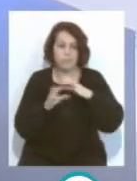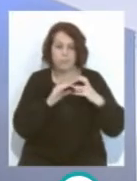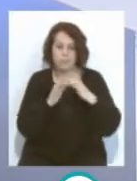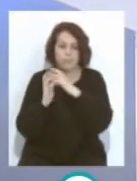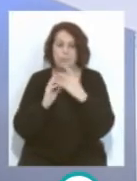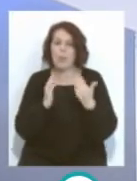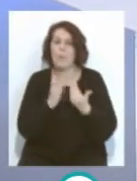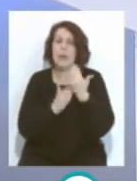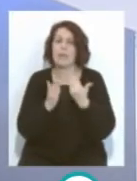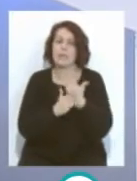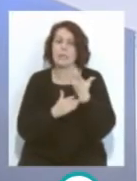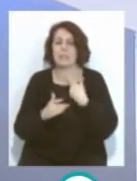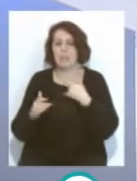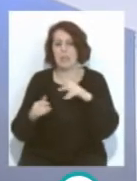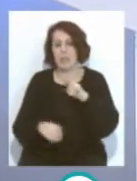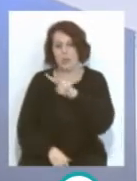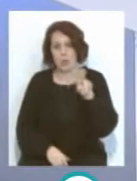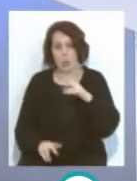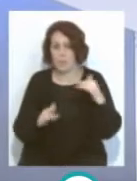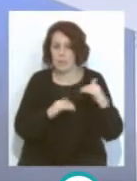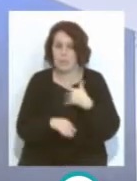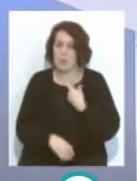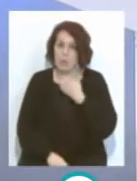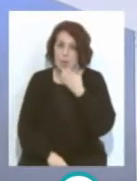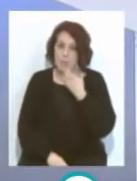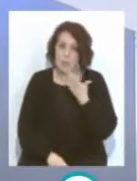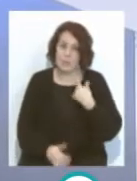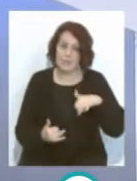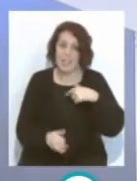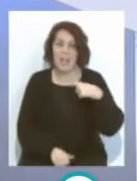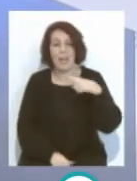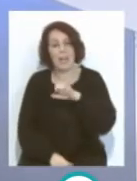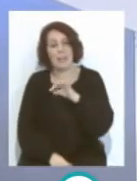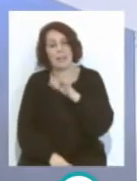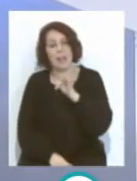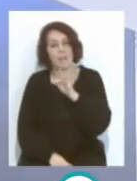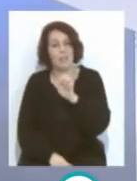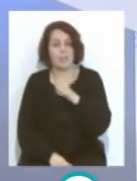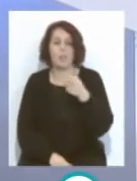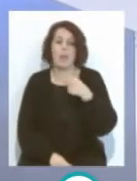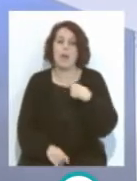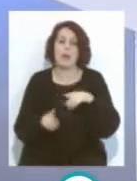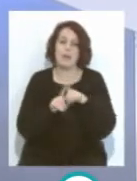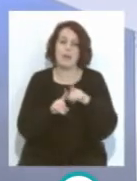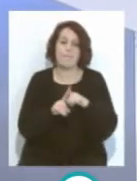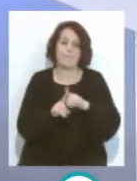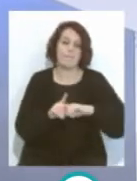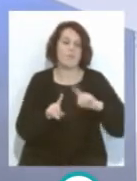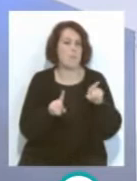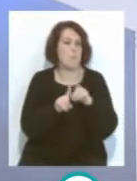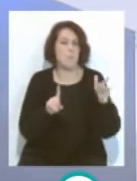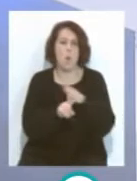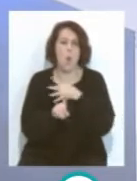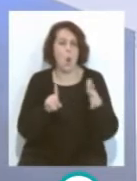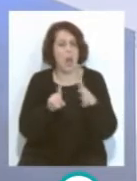sobre todo ese Sevilla-Getafe. En Getafe hablamos siempre, un equipo que está a la raya, no de la agresividad, sino de la violencia.